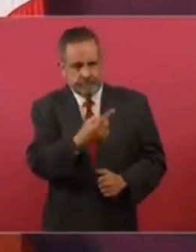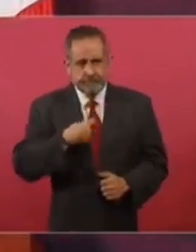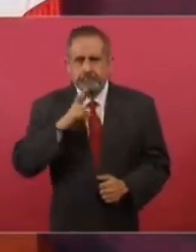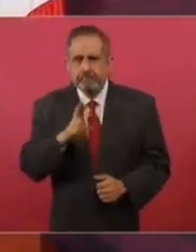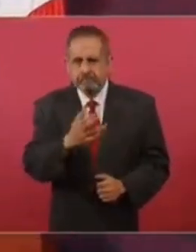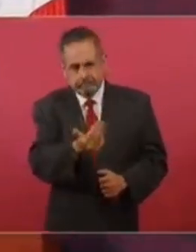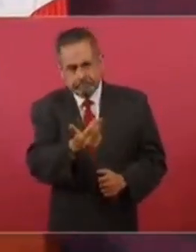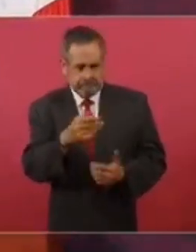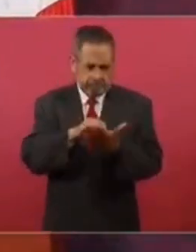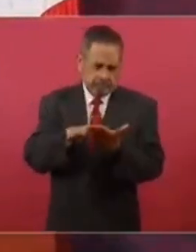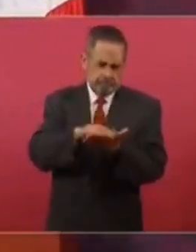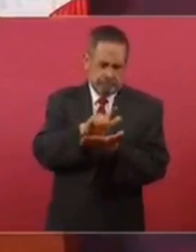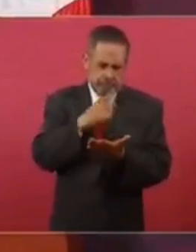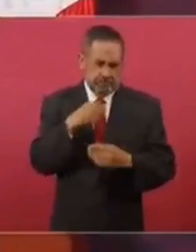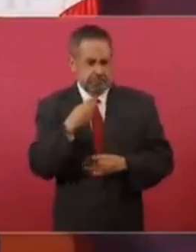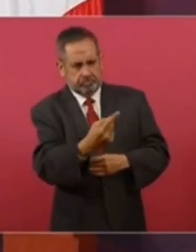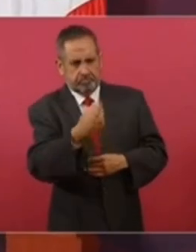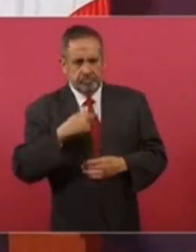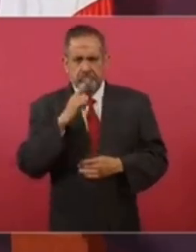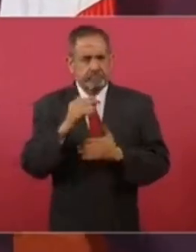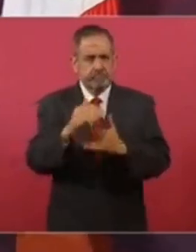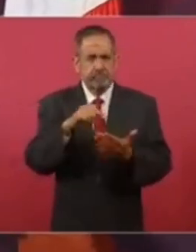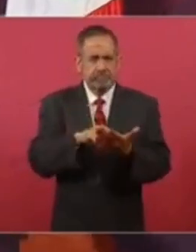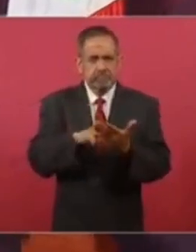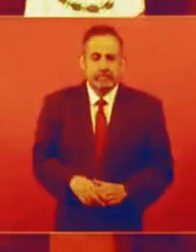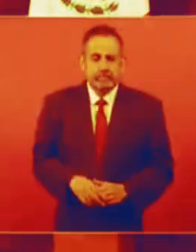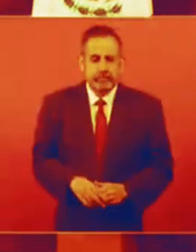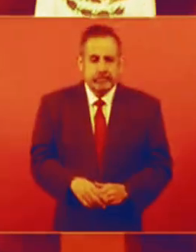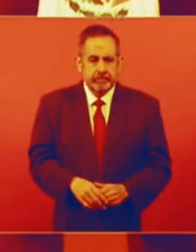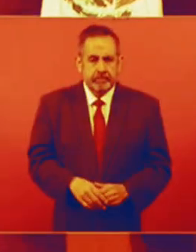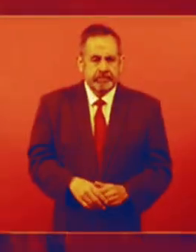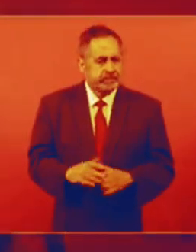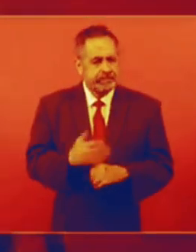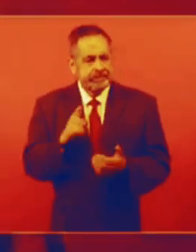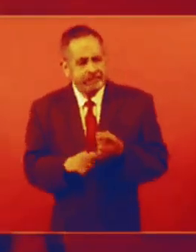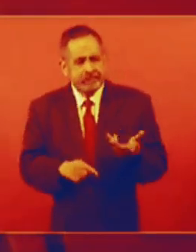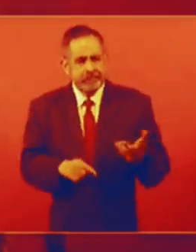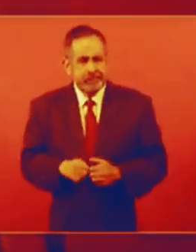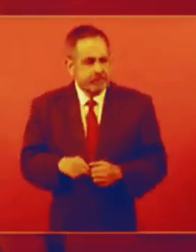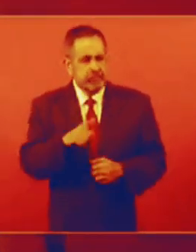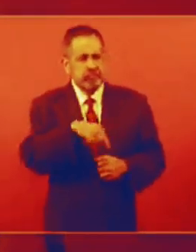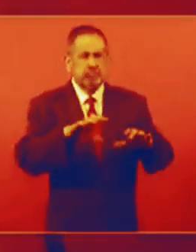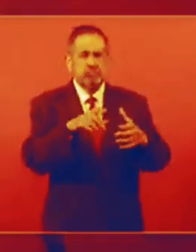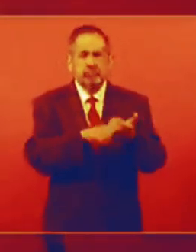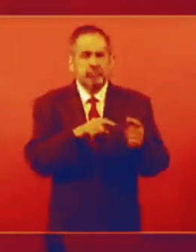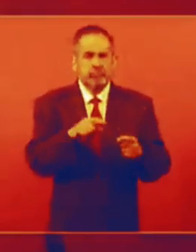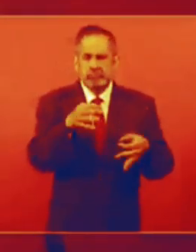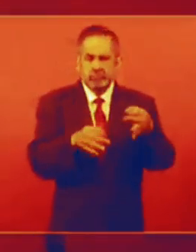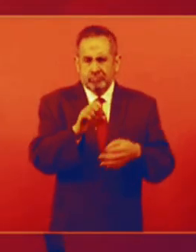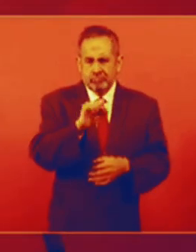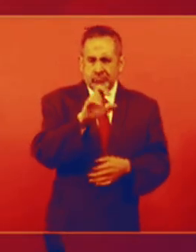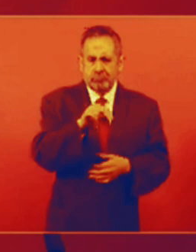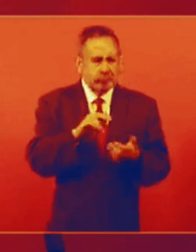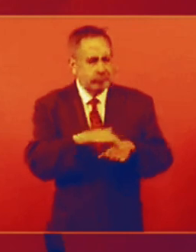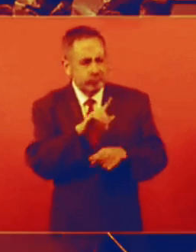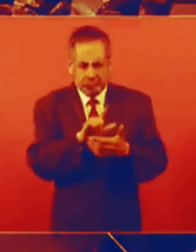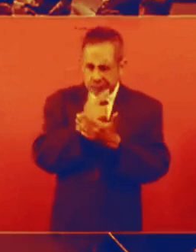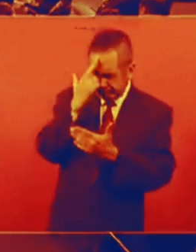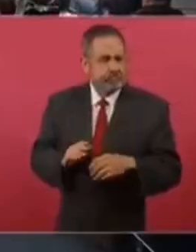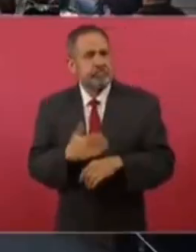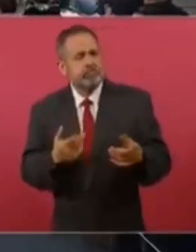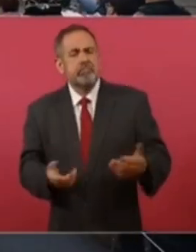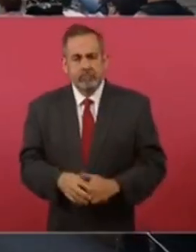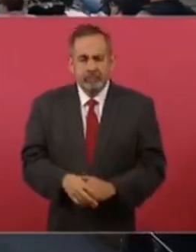en el término establecido por este ordenamiento por qué ellos violan la